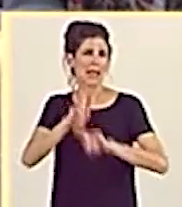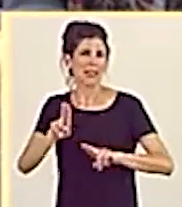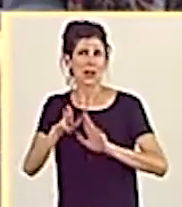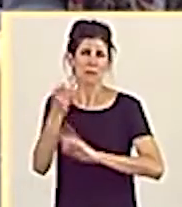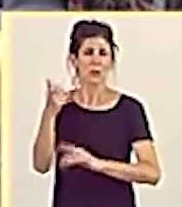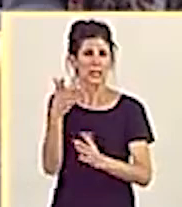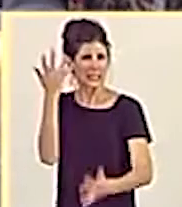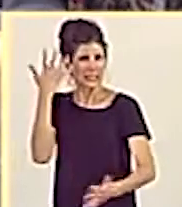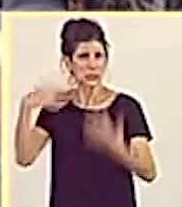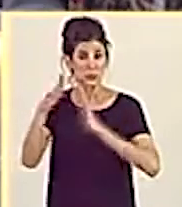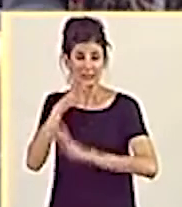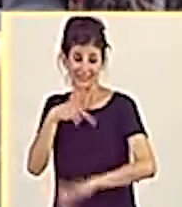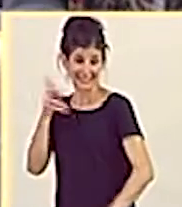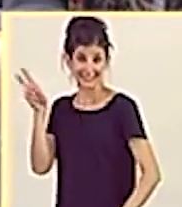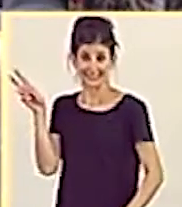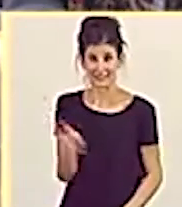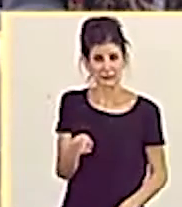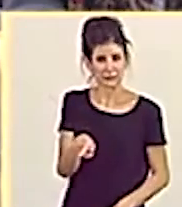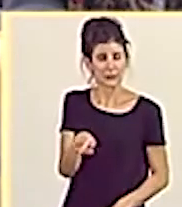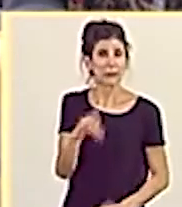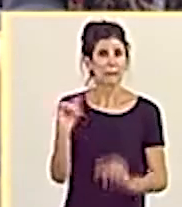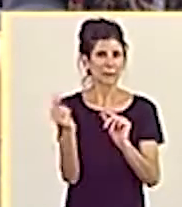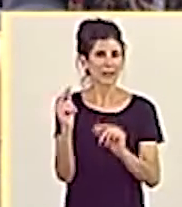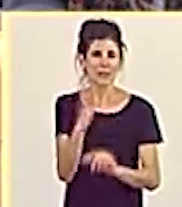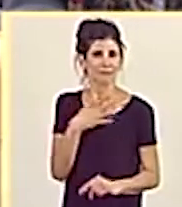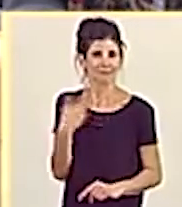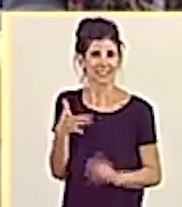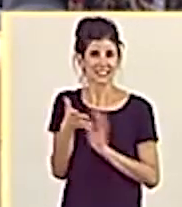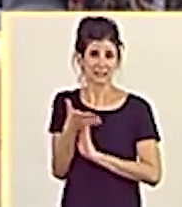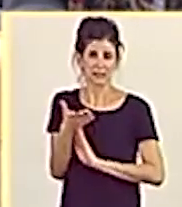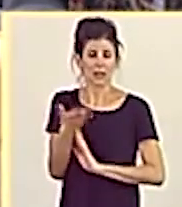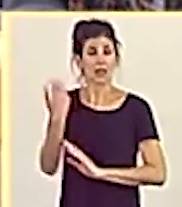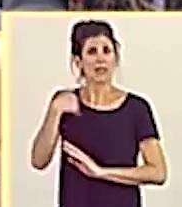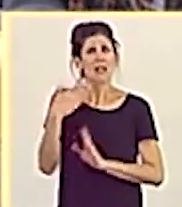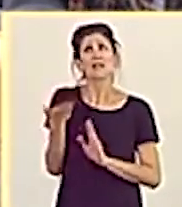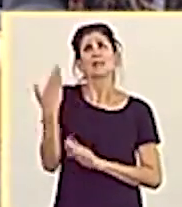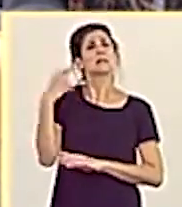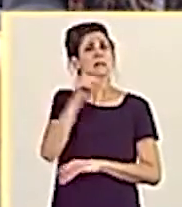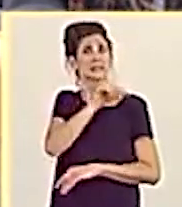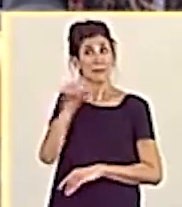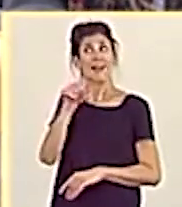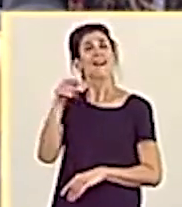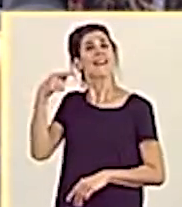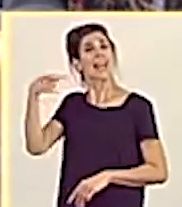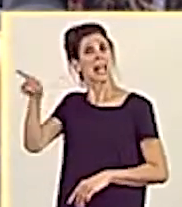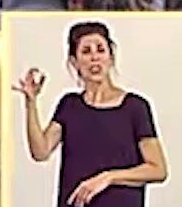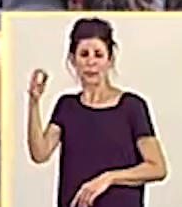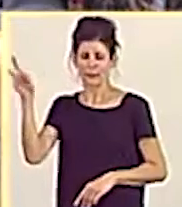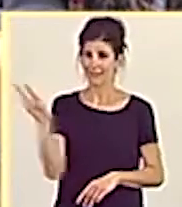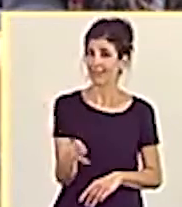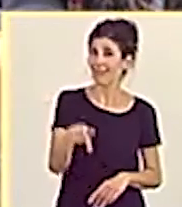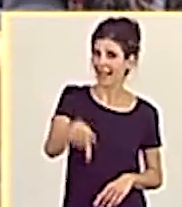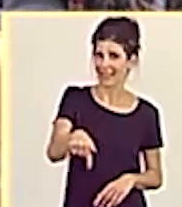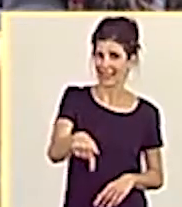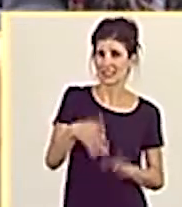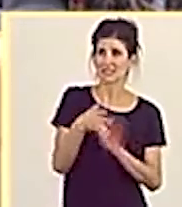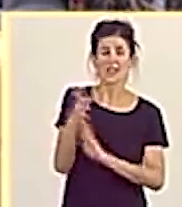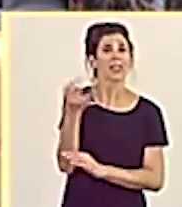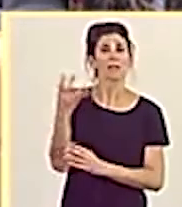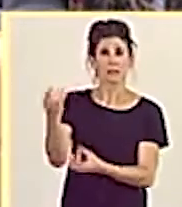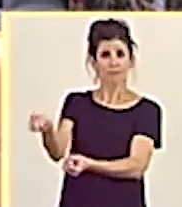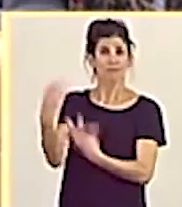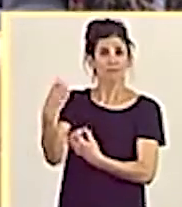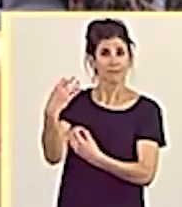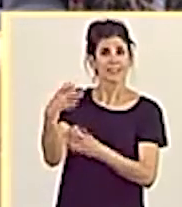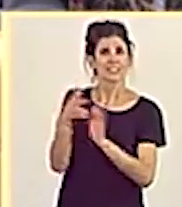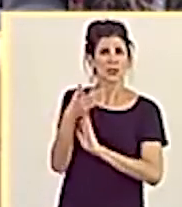excusa para no estar en este pleno llevaba cancelado desde la semana pasada. Él tenía que estar aquí dando explicaciones